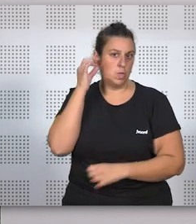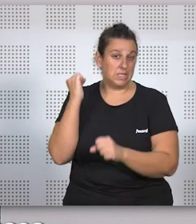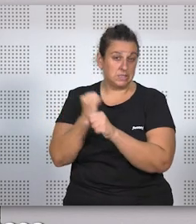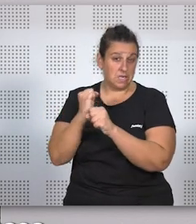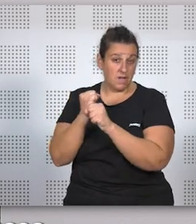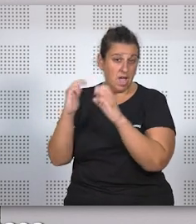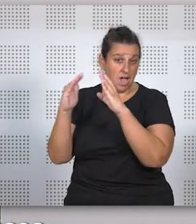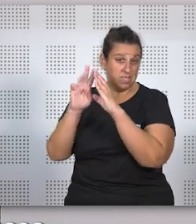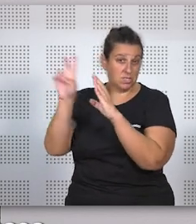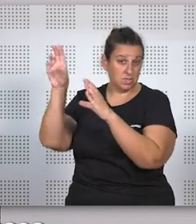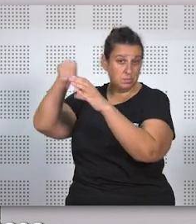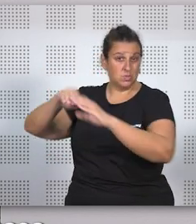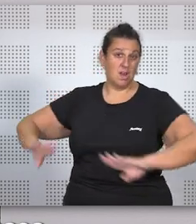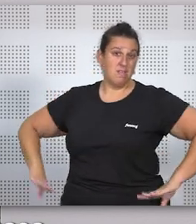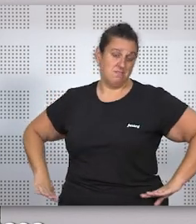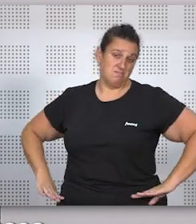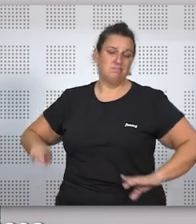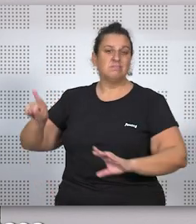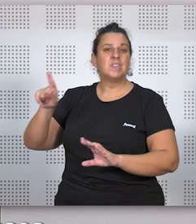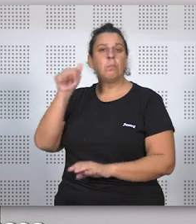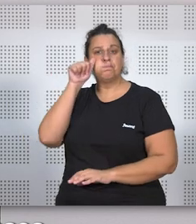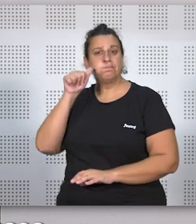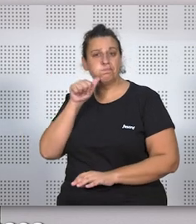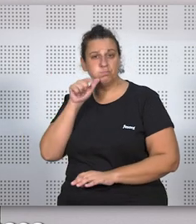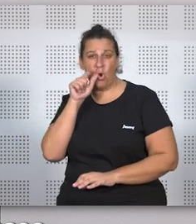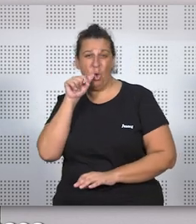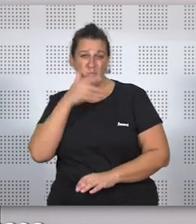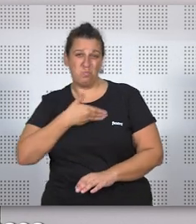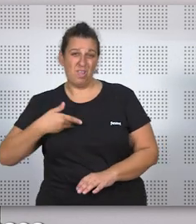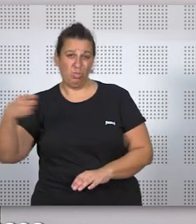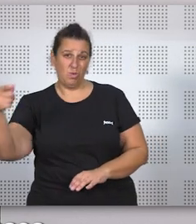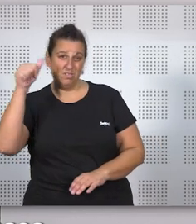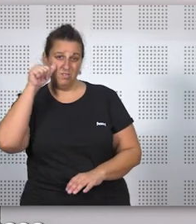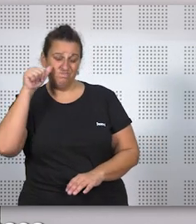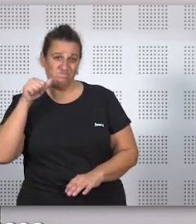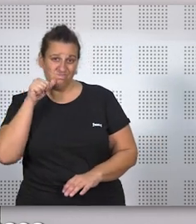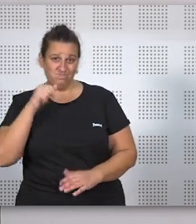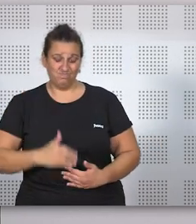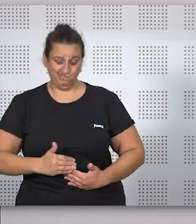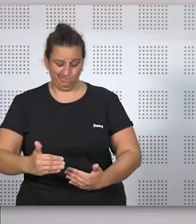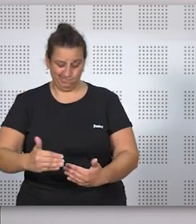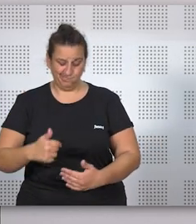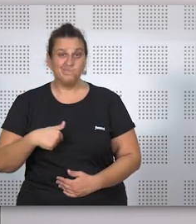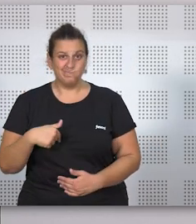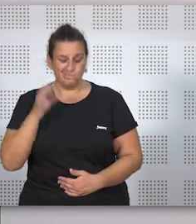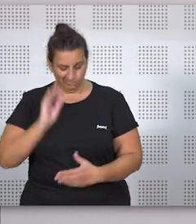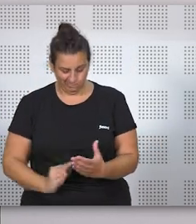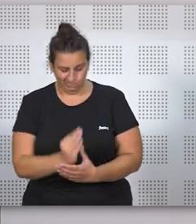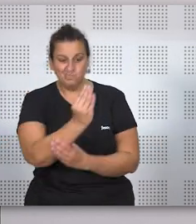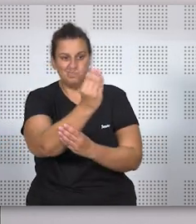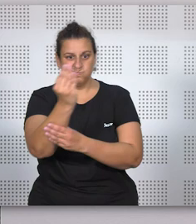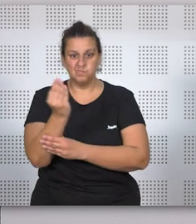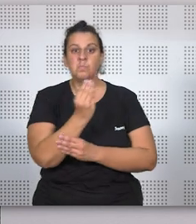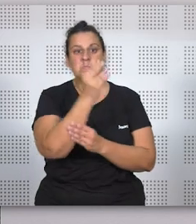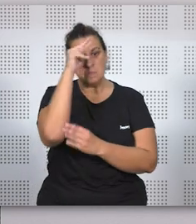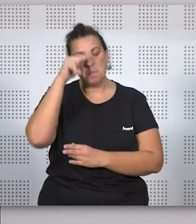chicas, se quedaban embarazadas de los señores de la casa. Esto no es de película, era real. Y esas mujeres no podían exigir